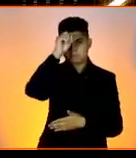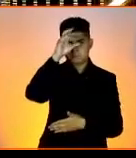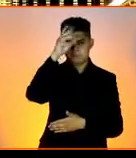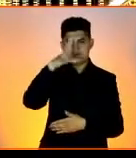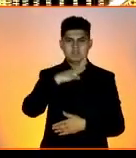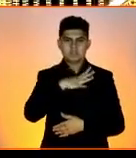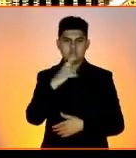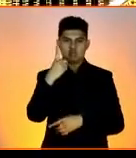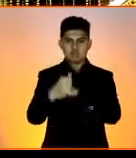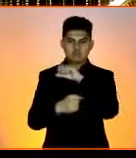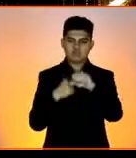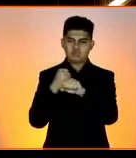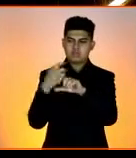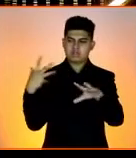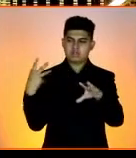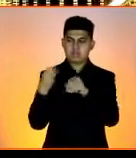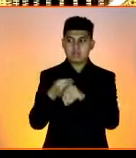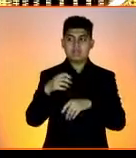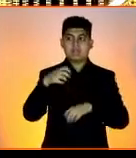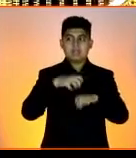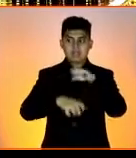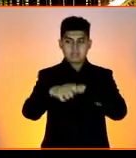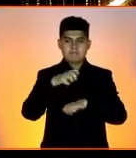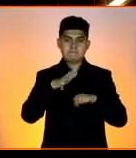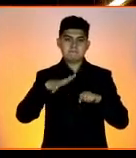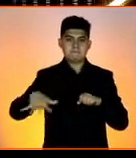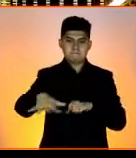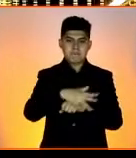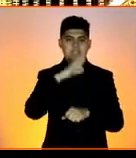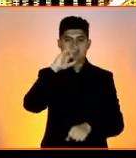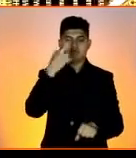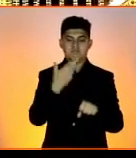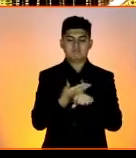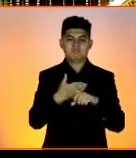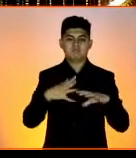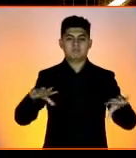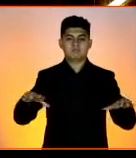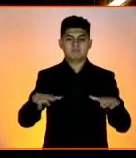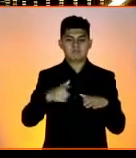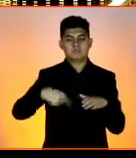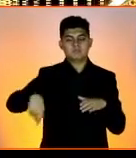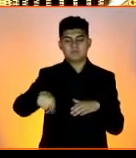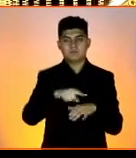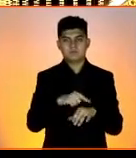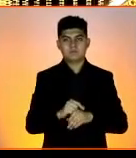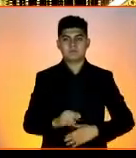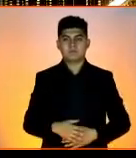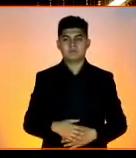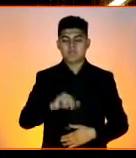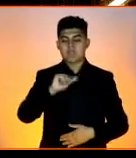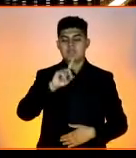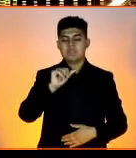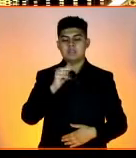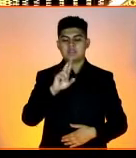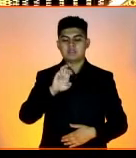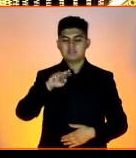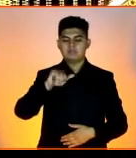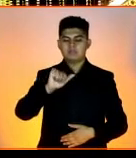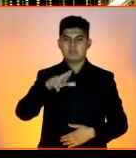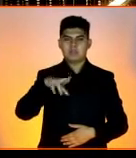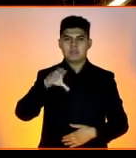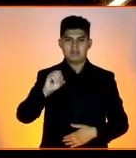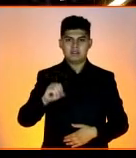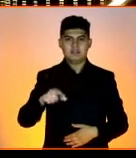Llevamos un año siendo Empresa Socialmente Responsable. Hola, mi nombre es Andrés Marcos, de la empresa Lambi.